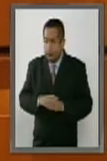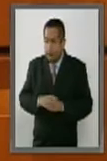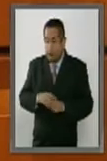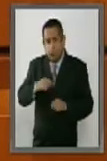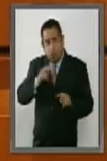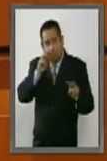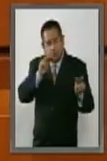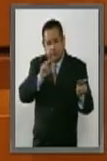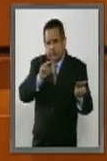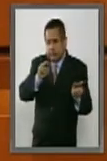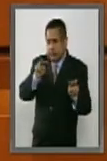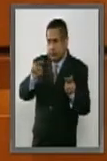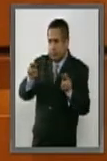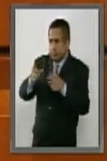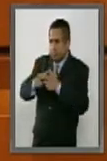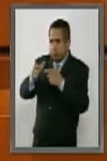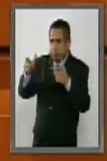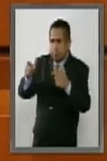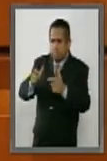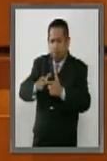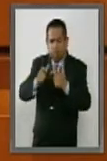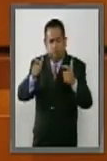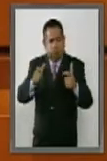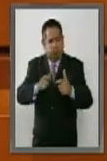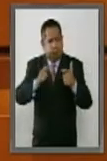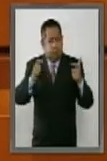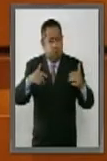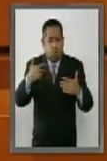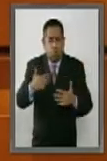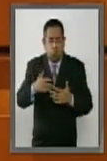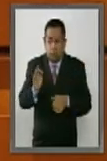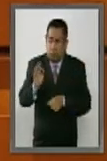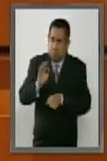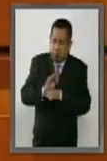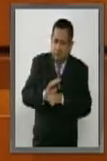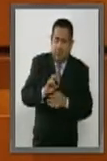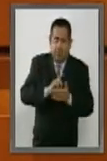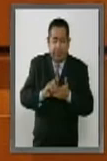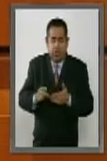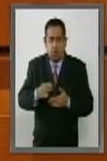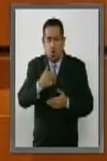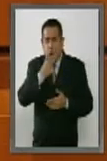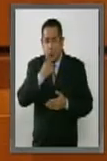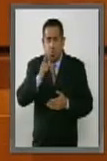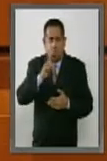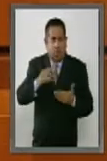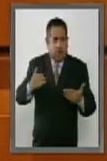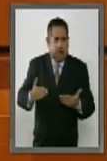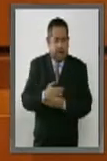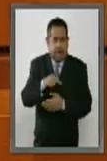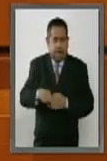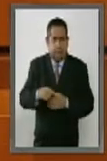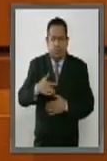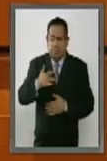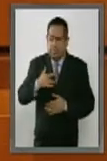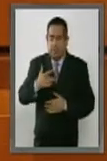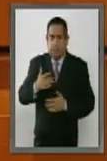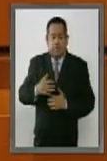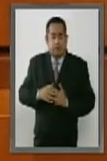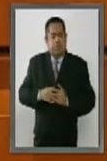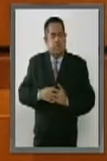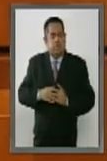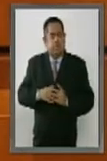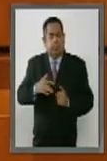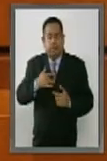crecer y ser garante de los derechos de las y los ciudadanos, me siento realmente